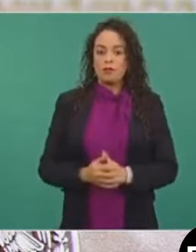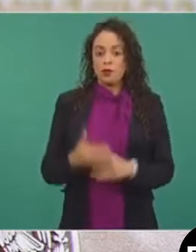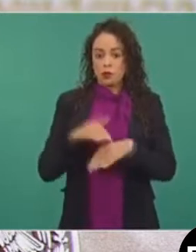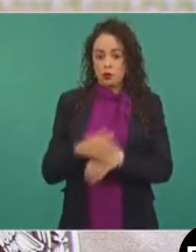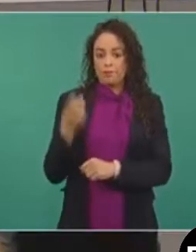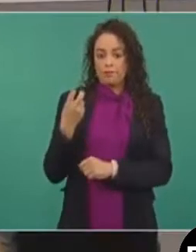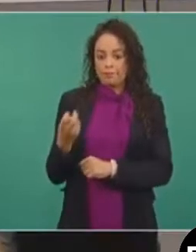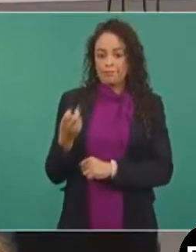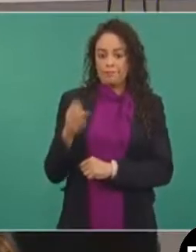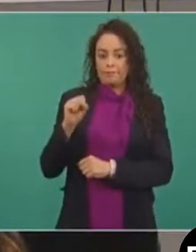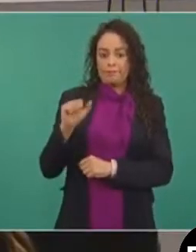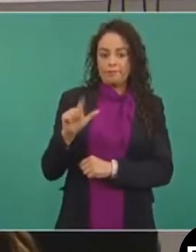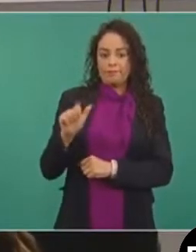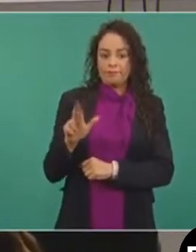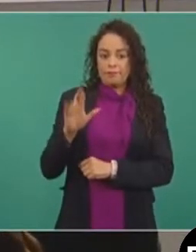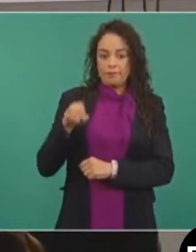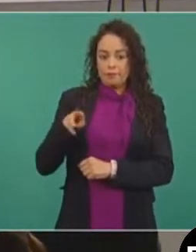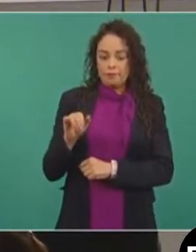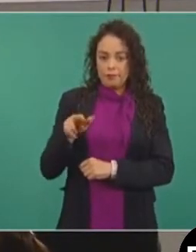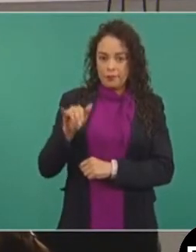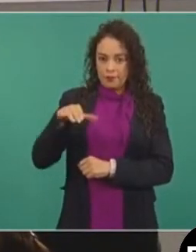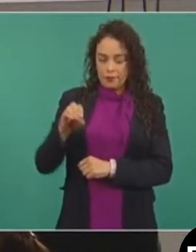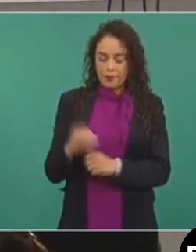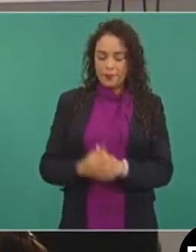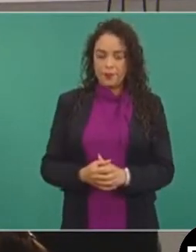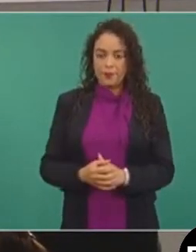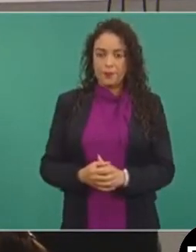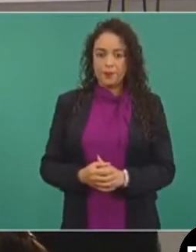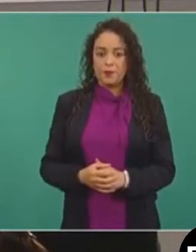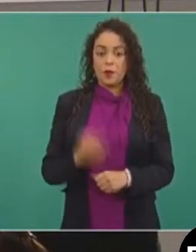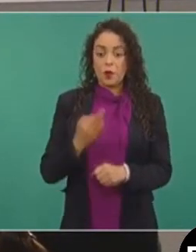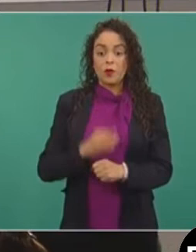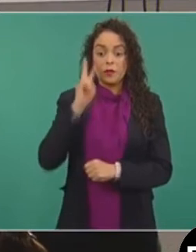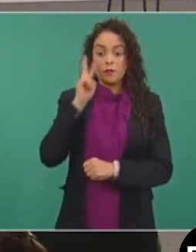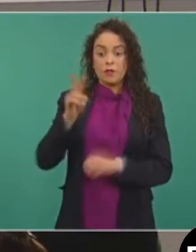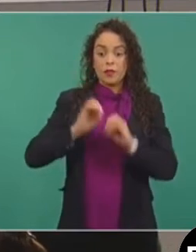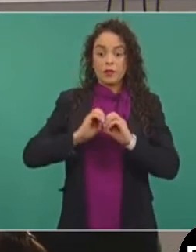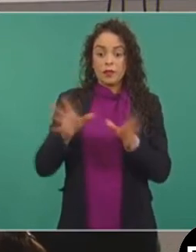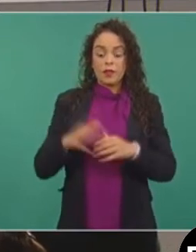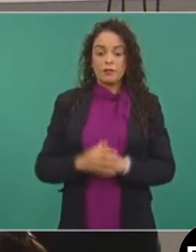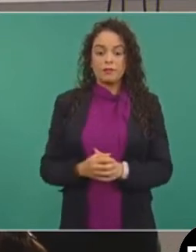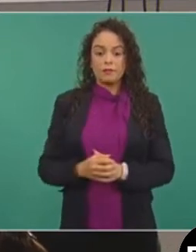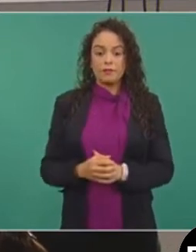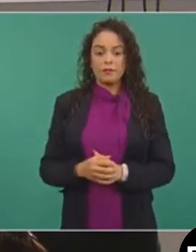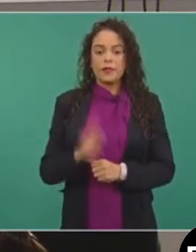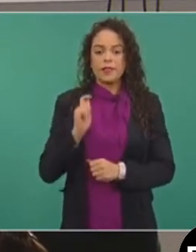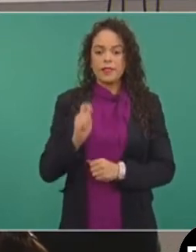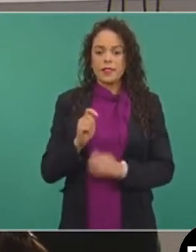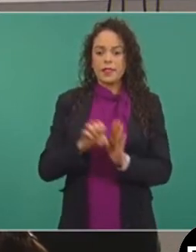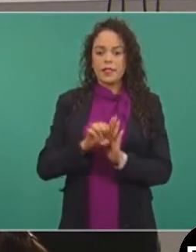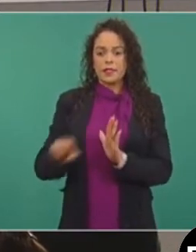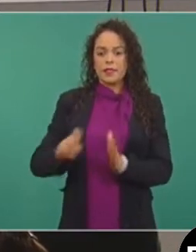salario mínimo. Adelante. Aquí lo podemos ver por kilos de tortilla.